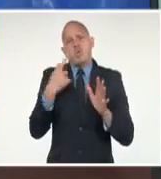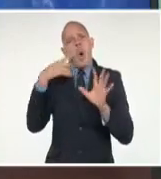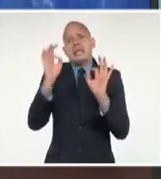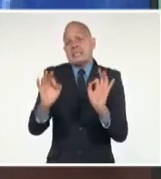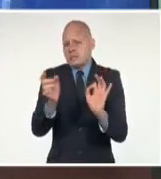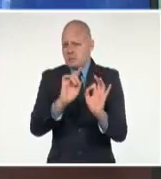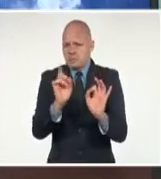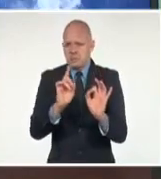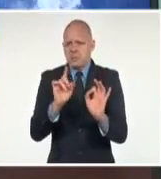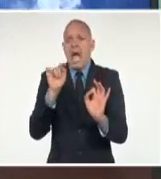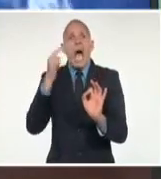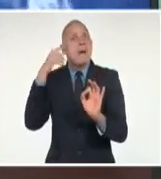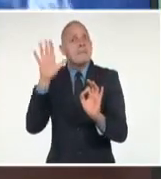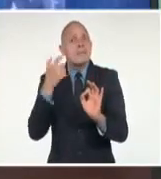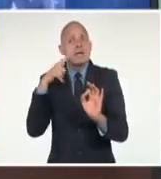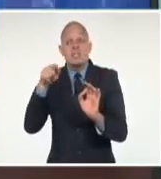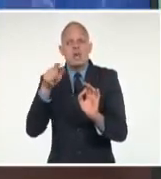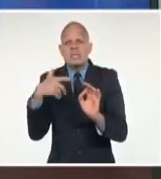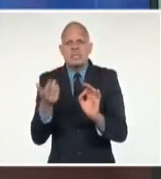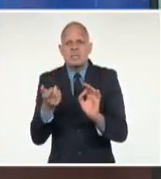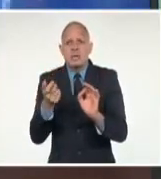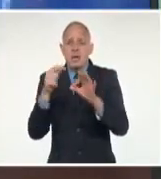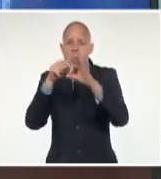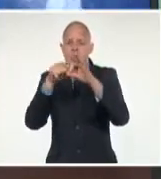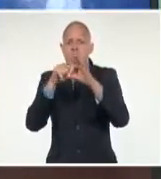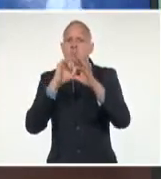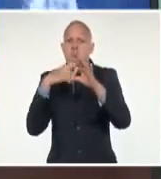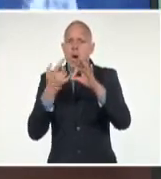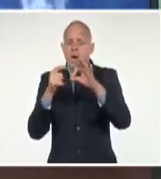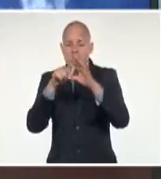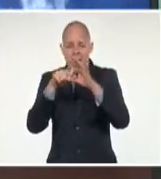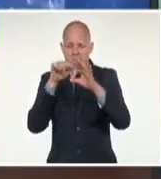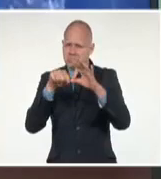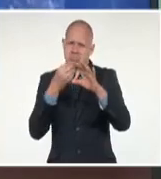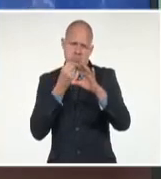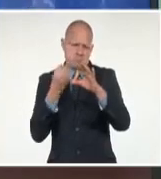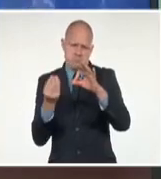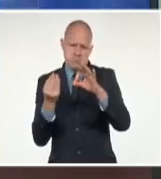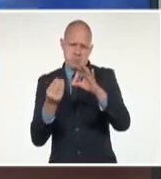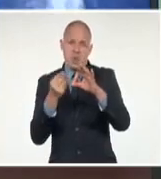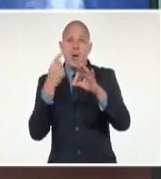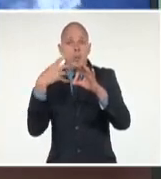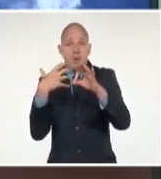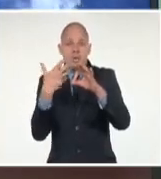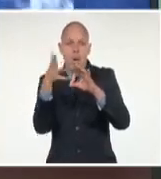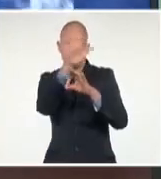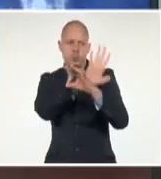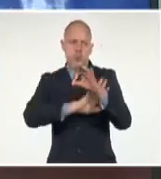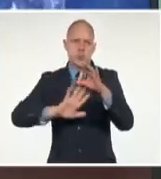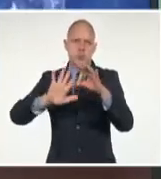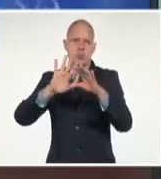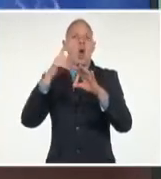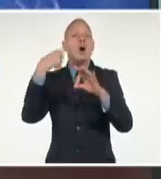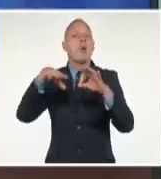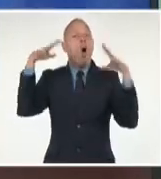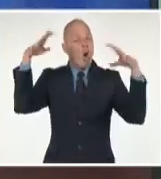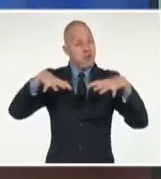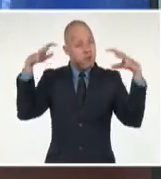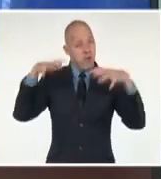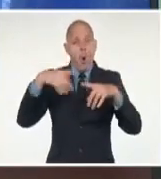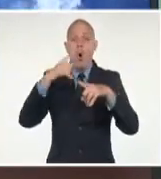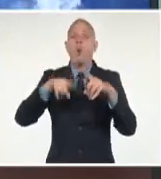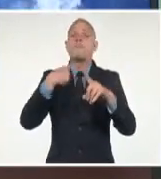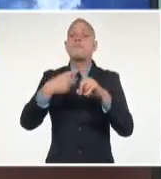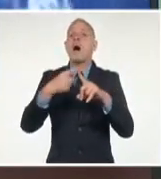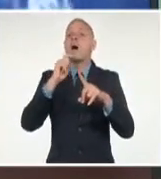ahí no pasa nada. Lo importante aquí son las lluvias, hay los vientos, los vientos máximos